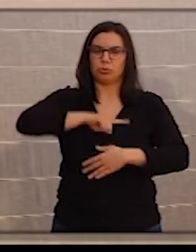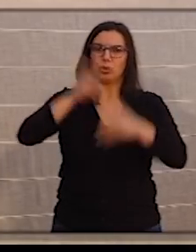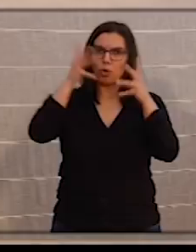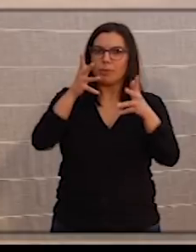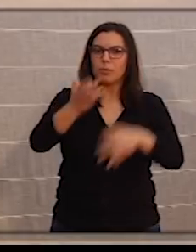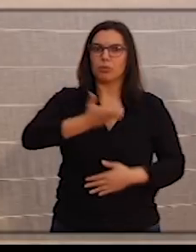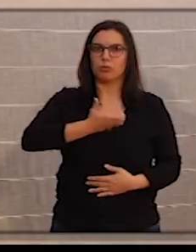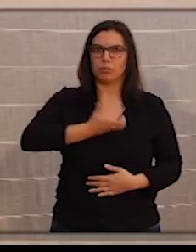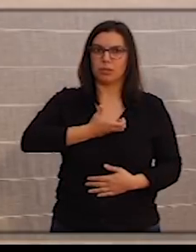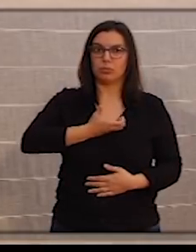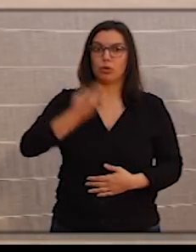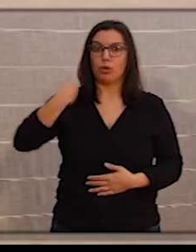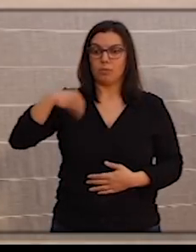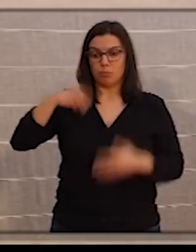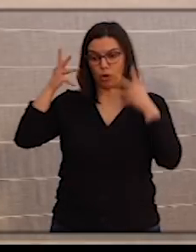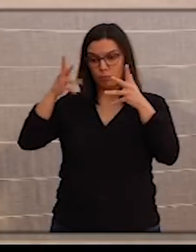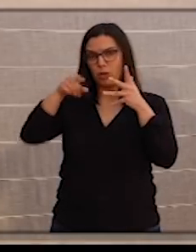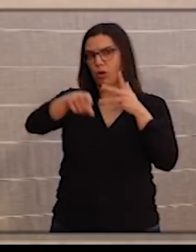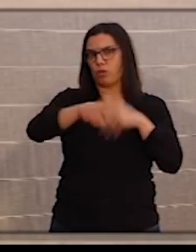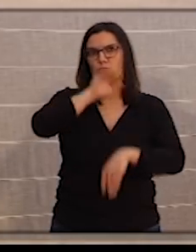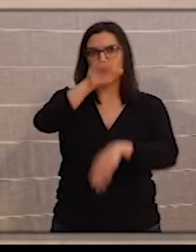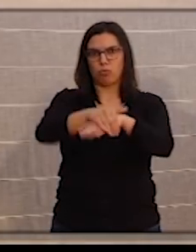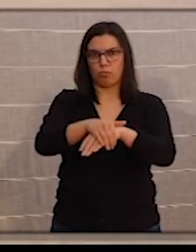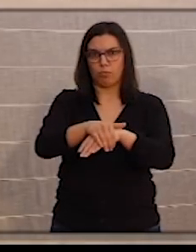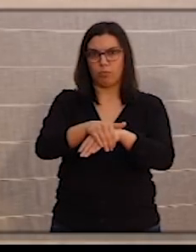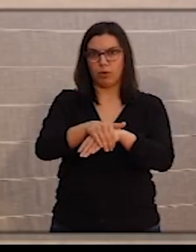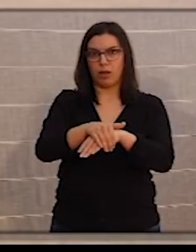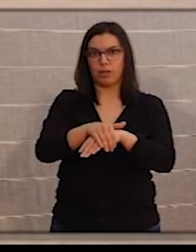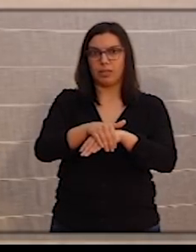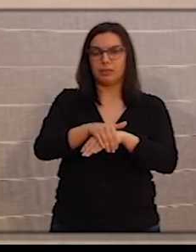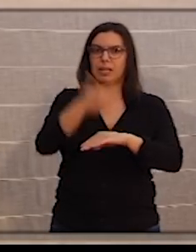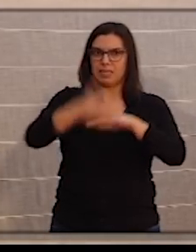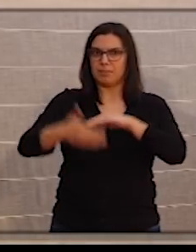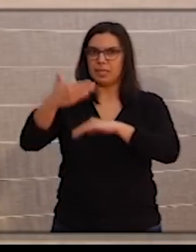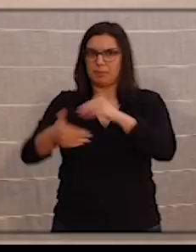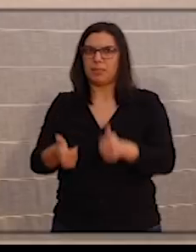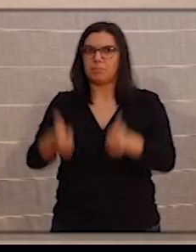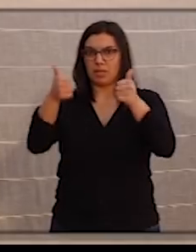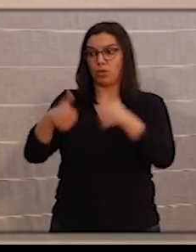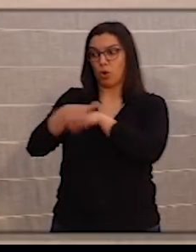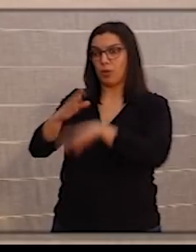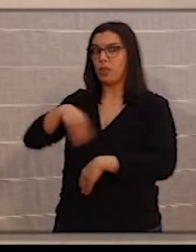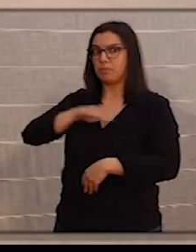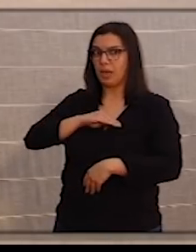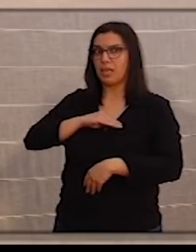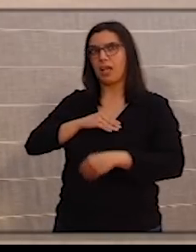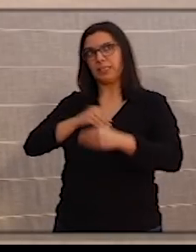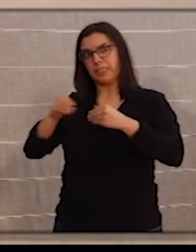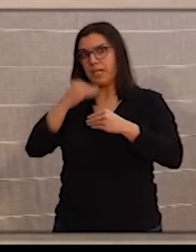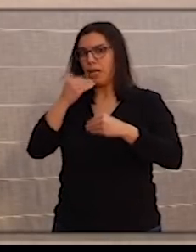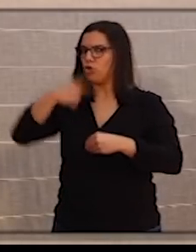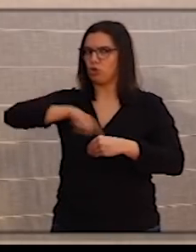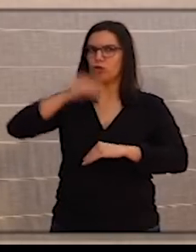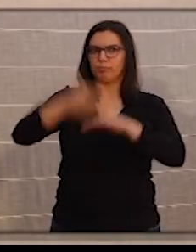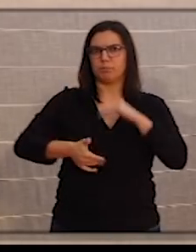que sigan nuestra propia recomendación, que es más restrictiva que la del propio Gobierno de España. Desde la